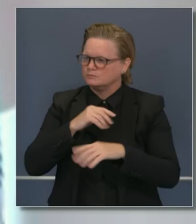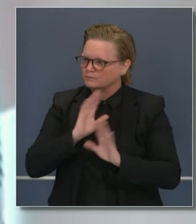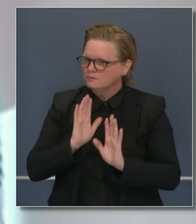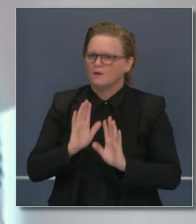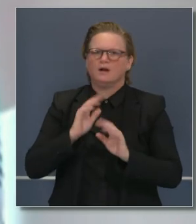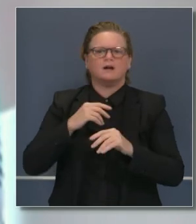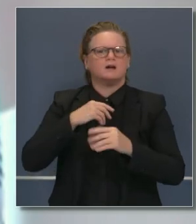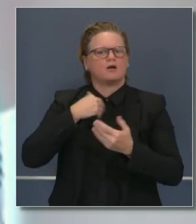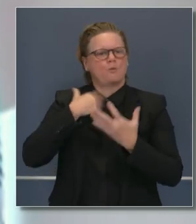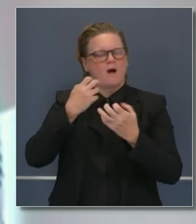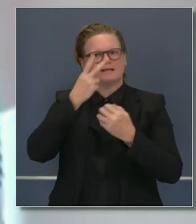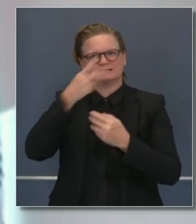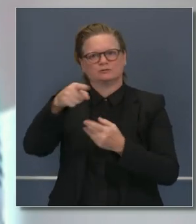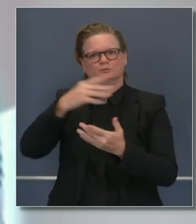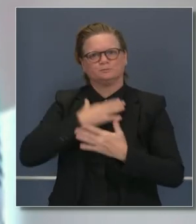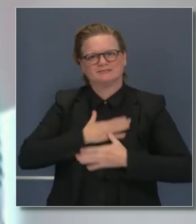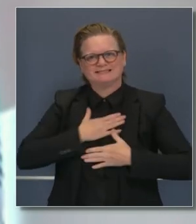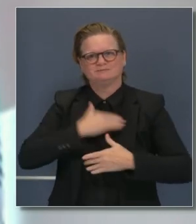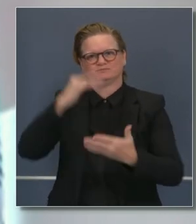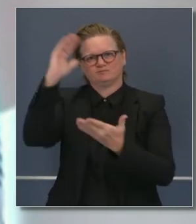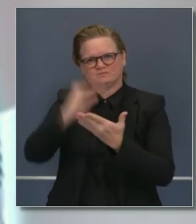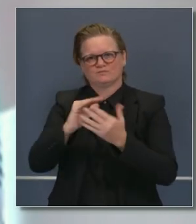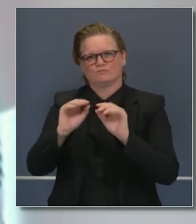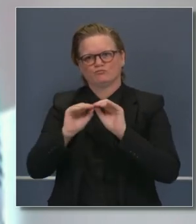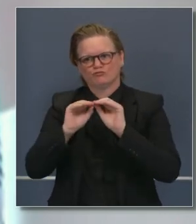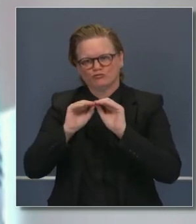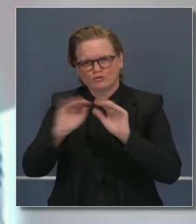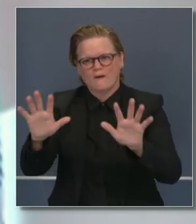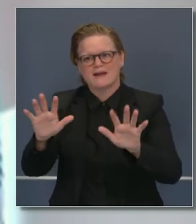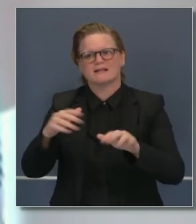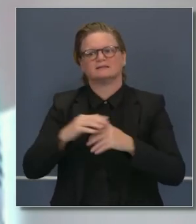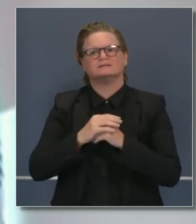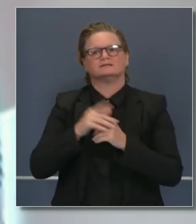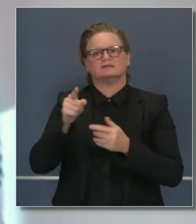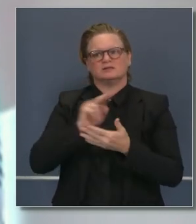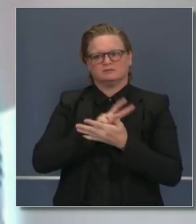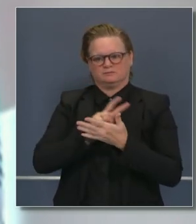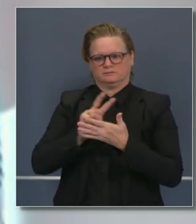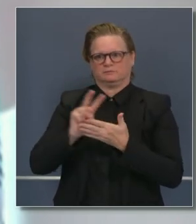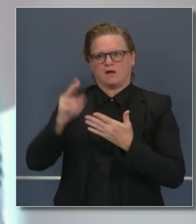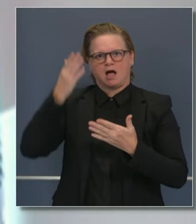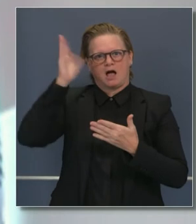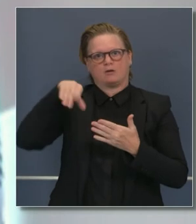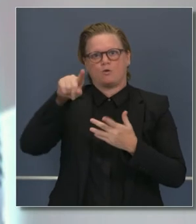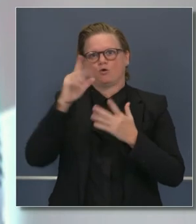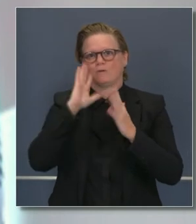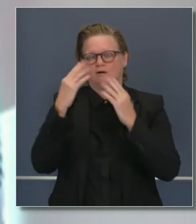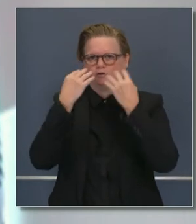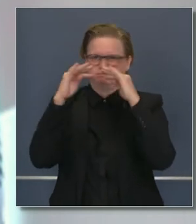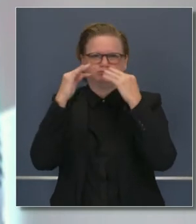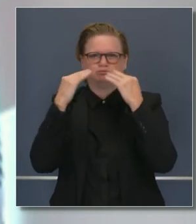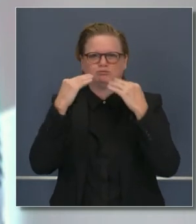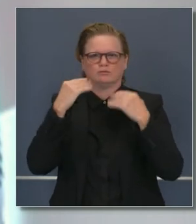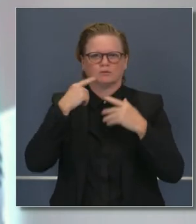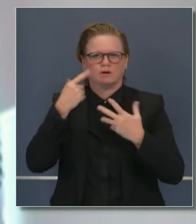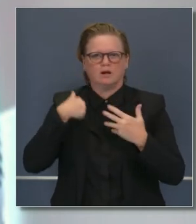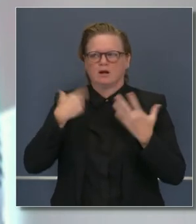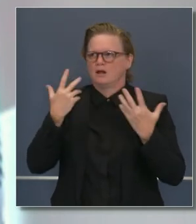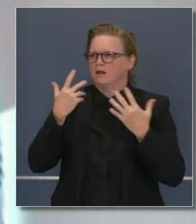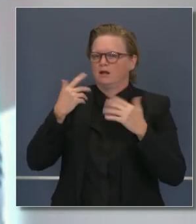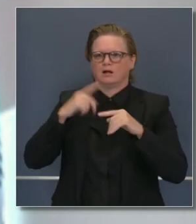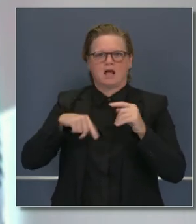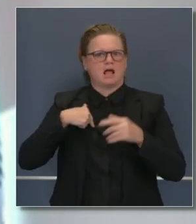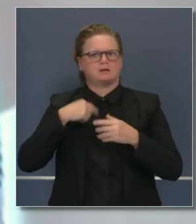más la enfermedad. No es fácil, y yo soy el primero en reconocerlo, también el gobernador, que estos son